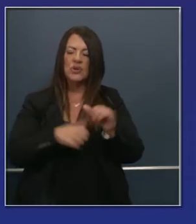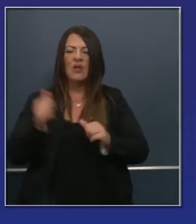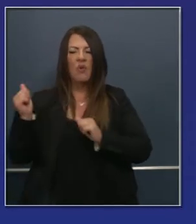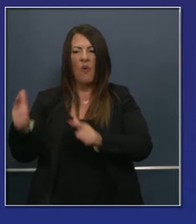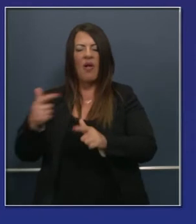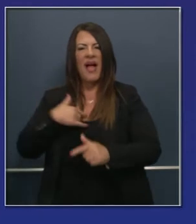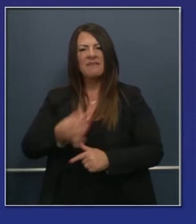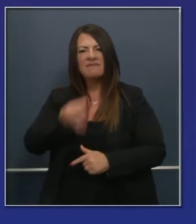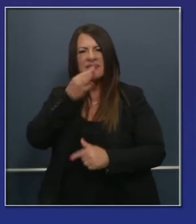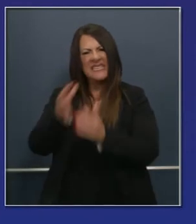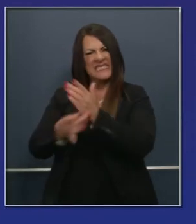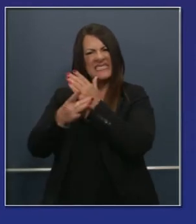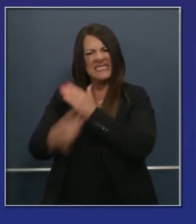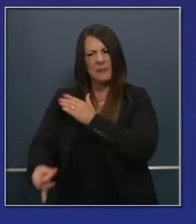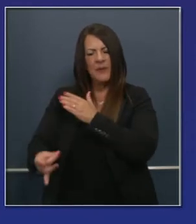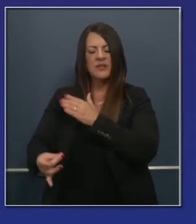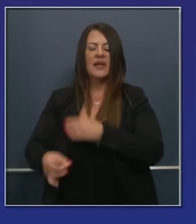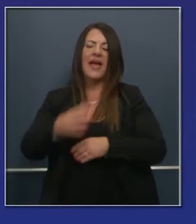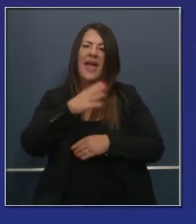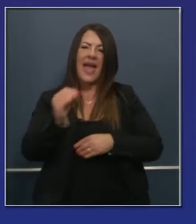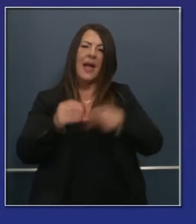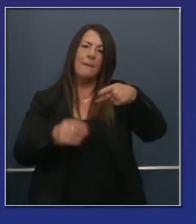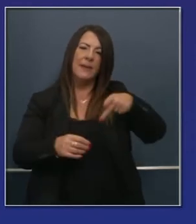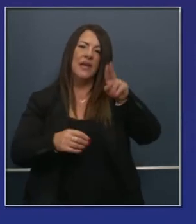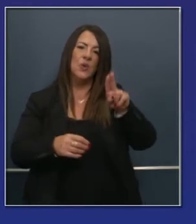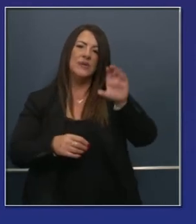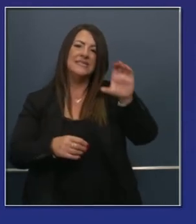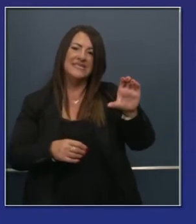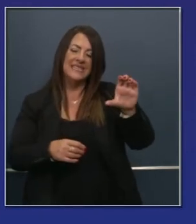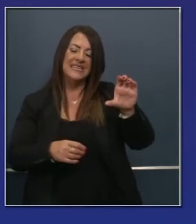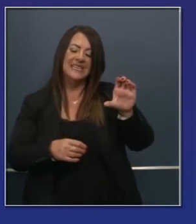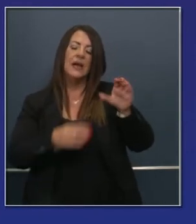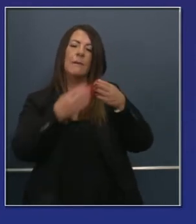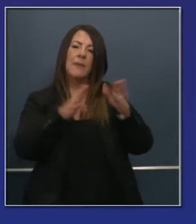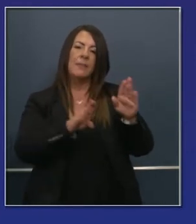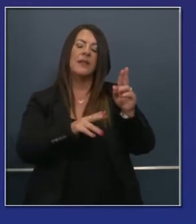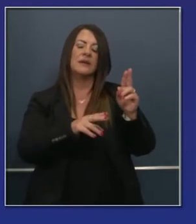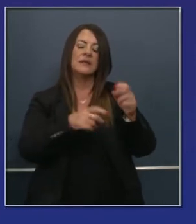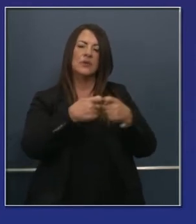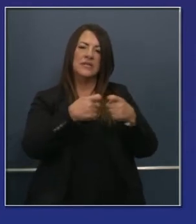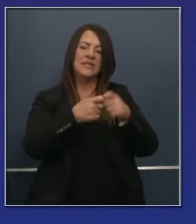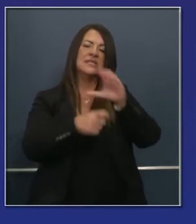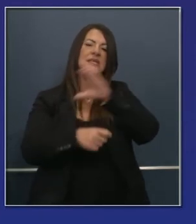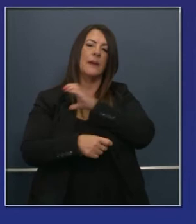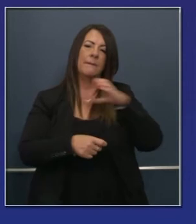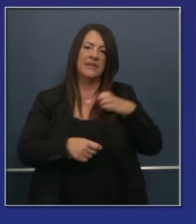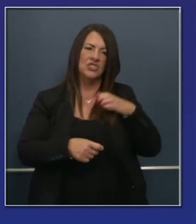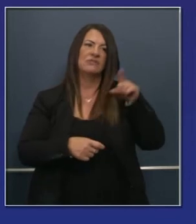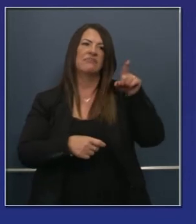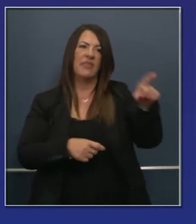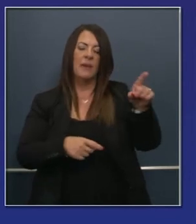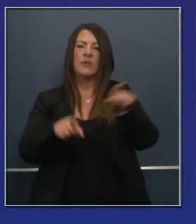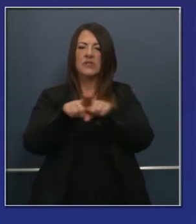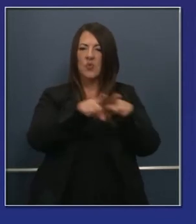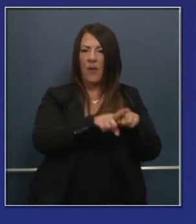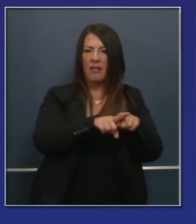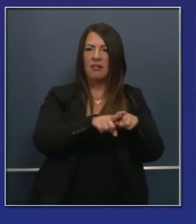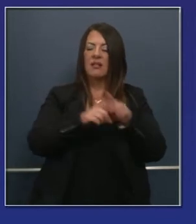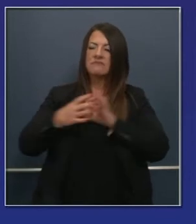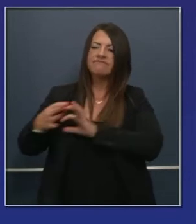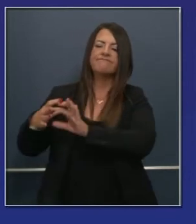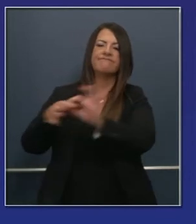han presentado basados en la pericia de la Comisión de Utilidades Públicas. También esta orden ejecutiva que